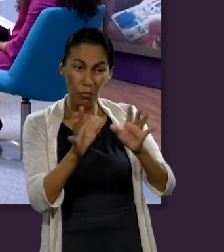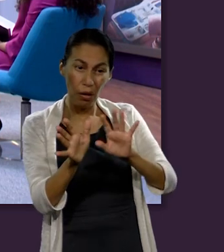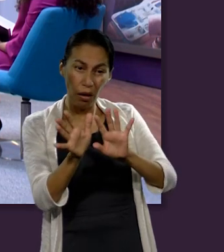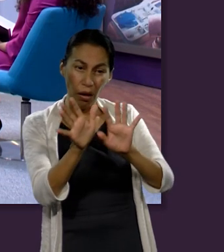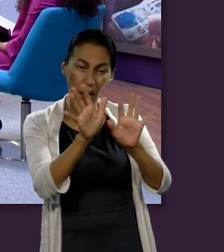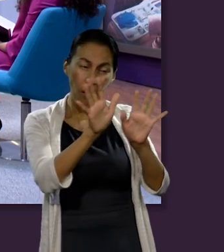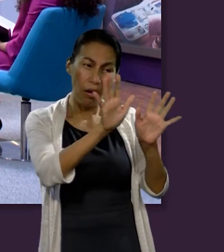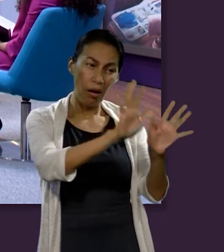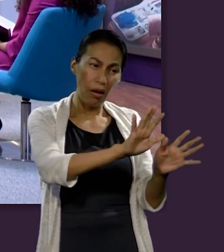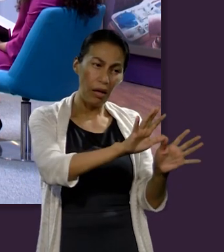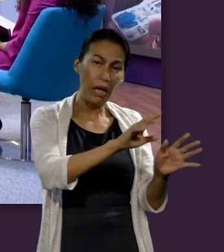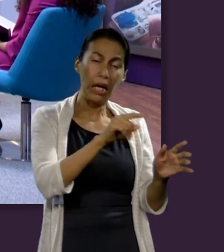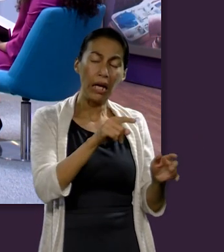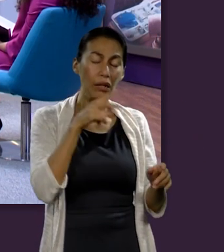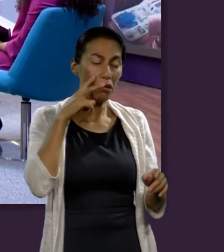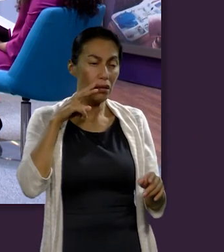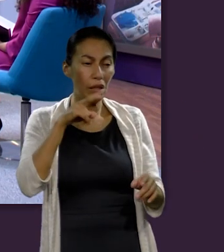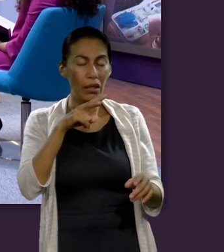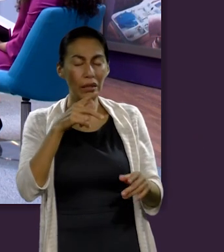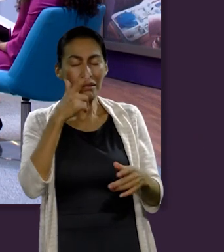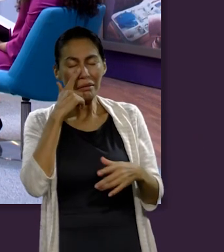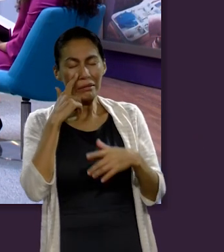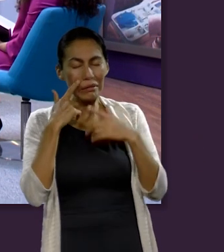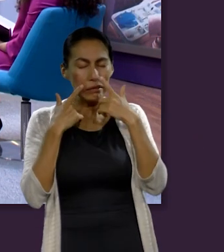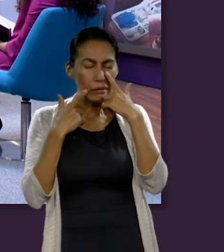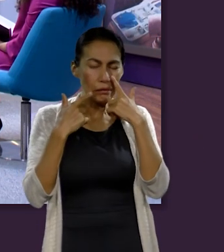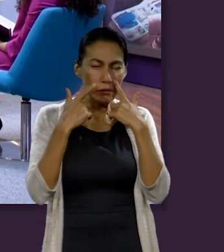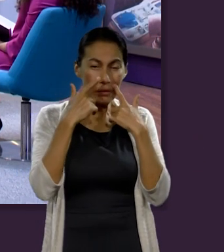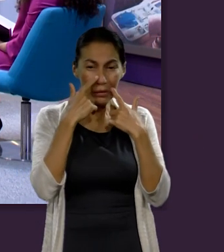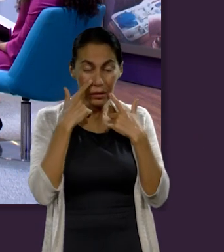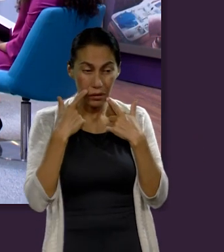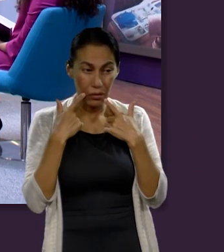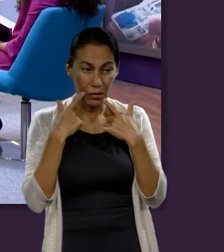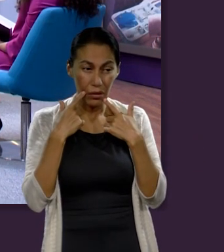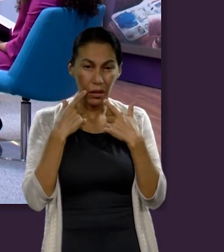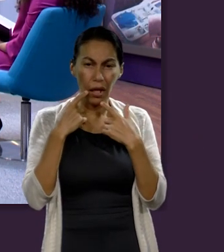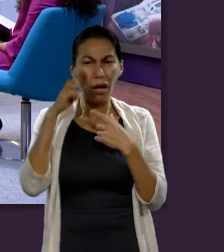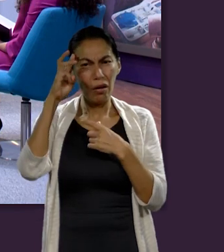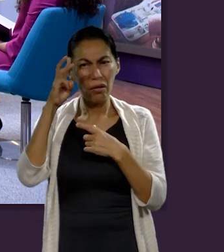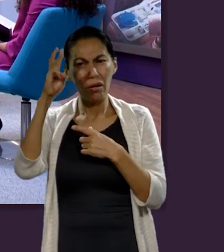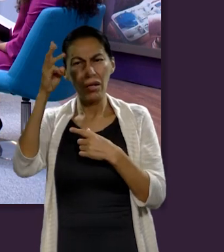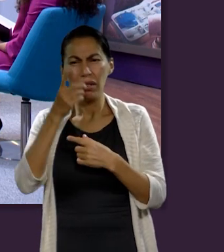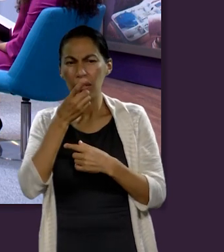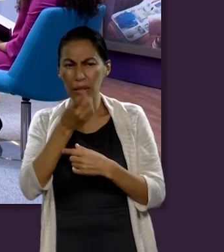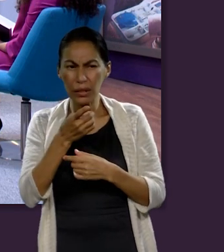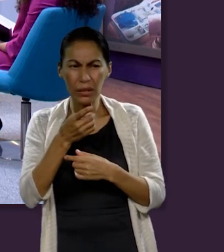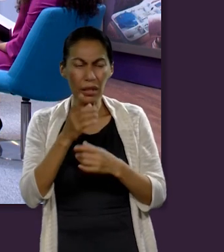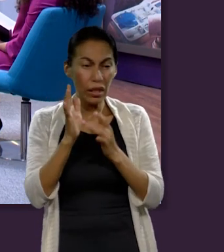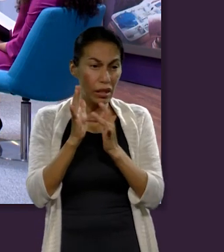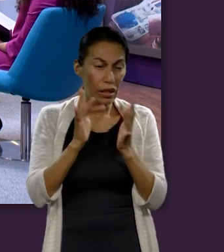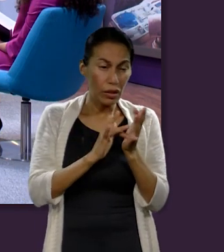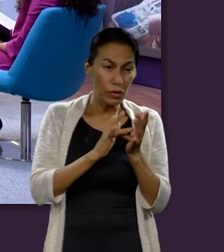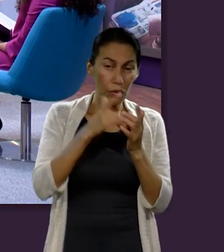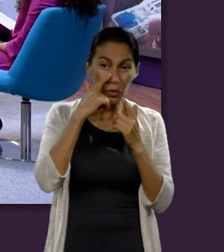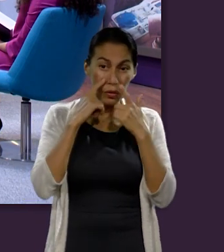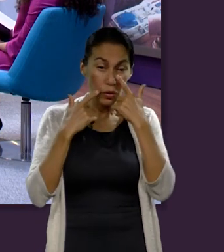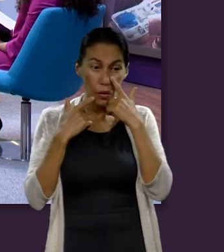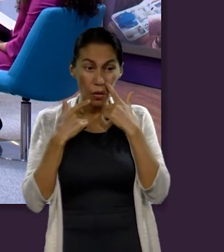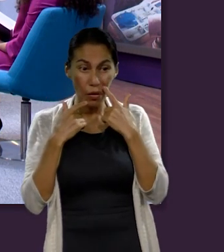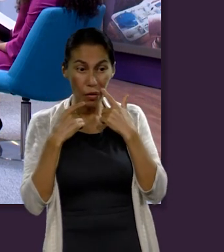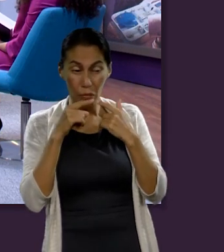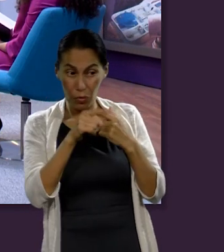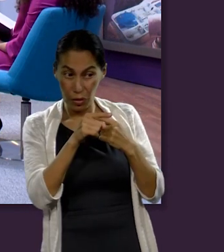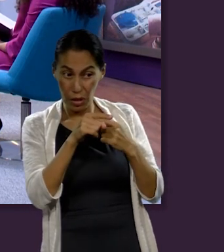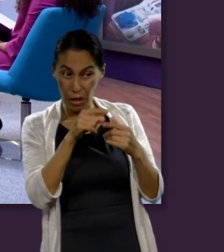y la escritora Ellen White nos ayuda un poco a ver que la razón por cual Jesús lloraba no era realmente